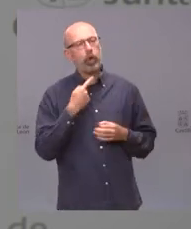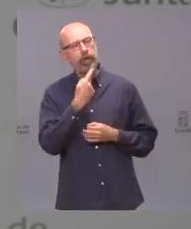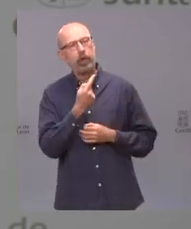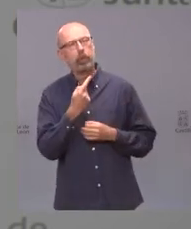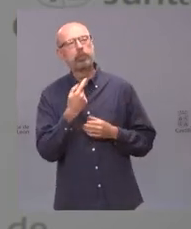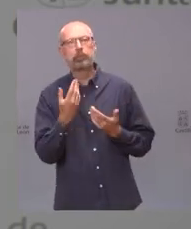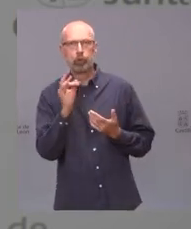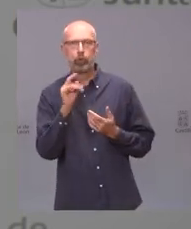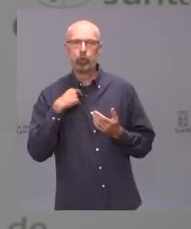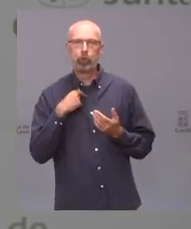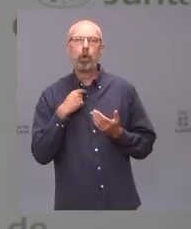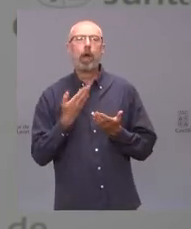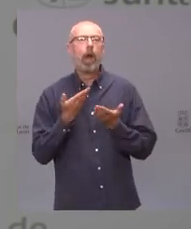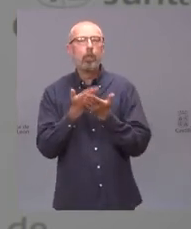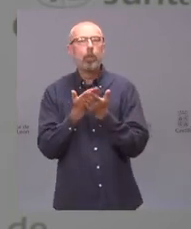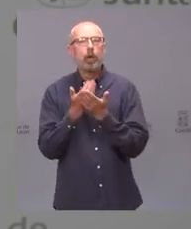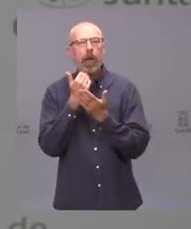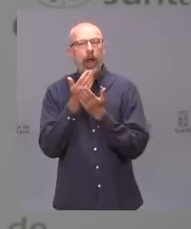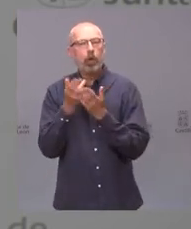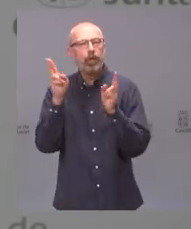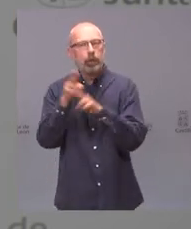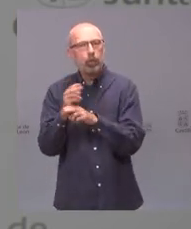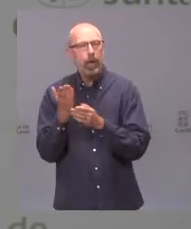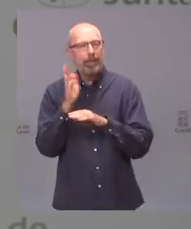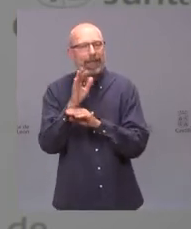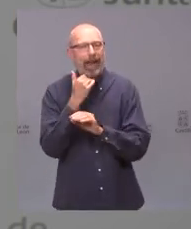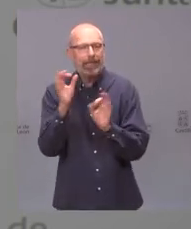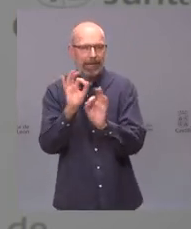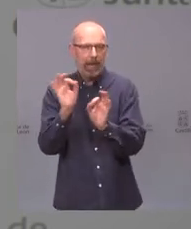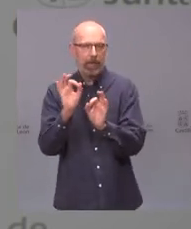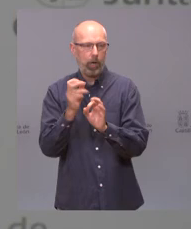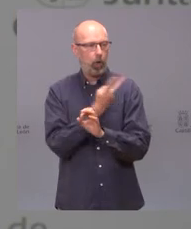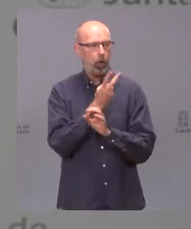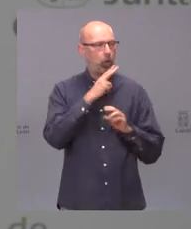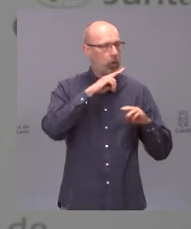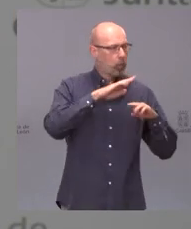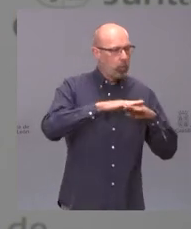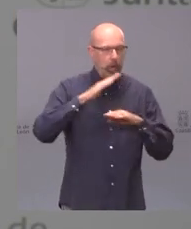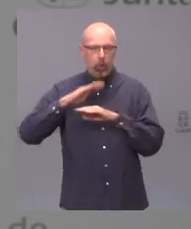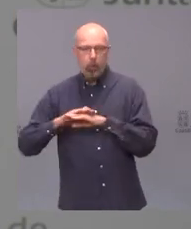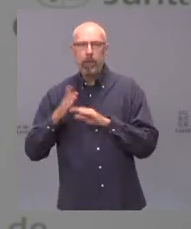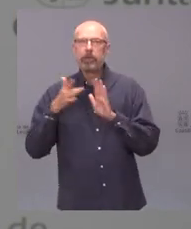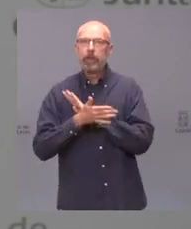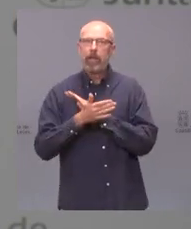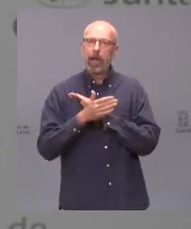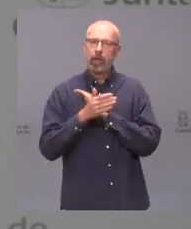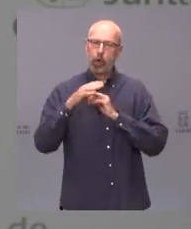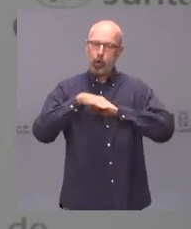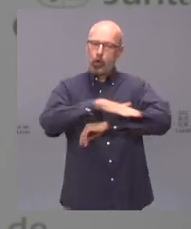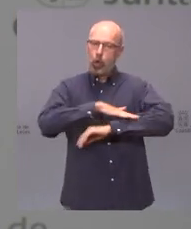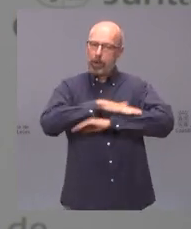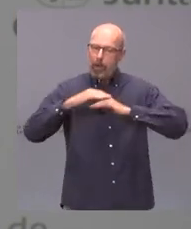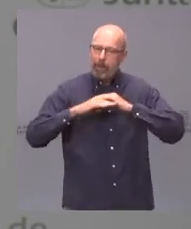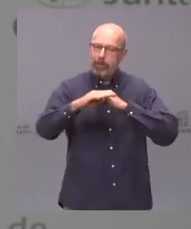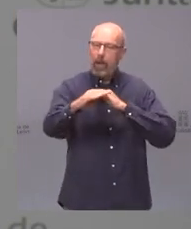censura él me creyó hemos cumplido nuestra palabra y son los ciudadanos de Castilla y León los que se benefician de la estabilidad los que se benefician